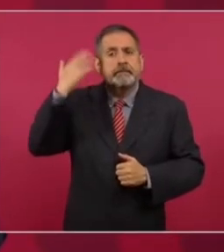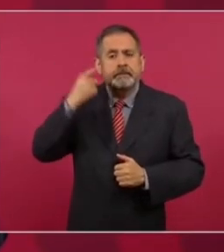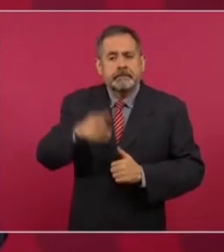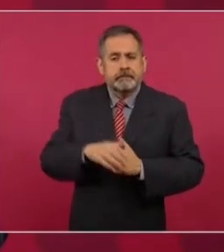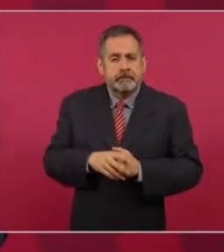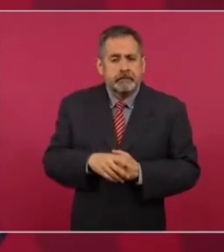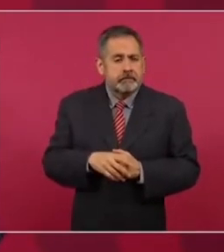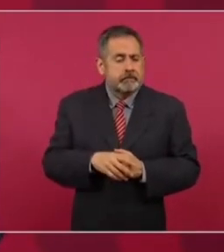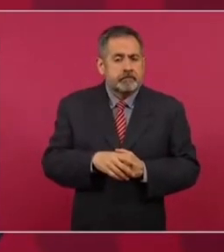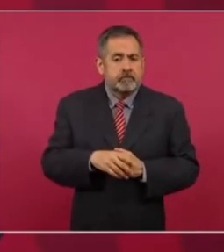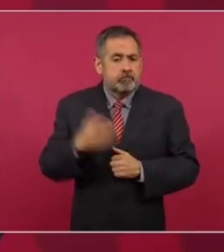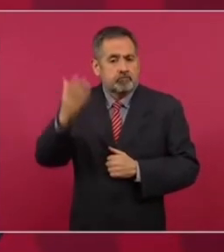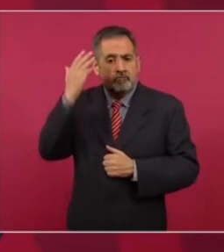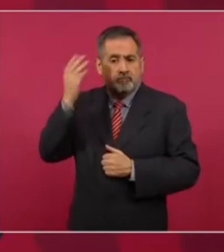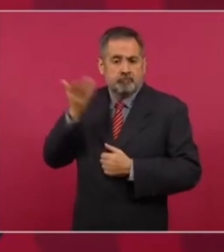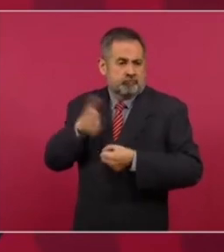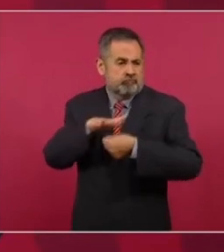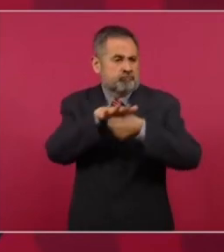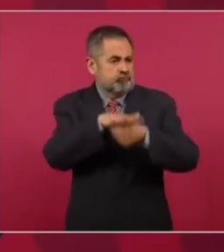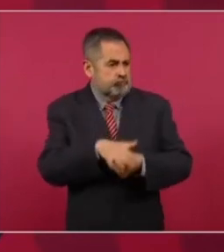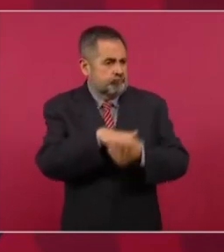represión para todo